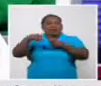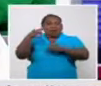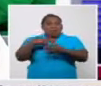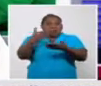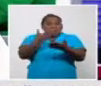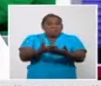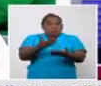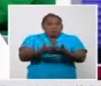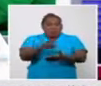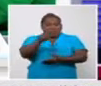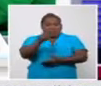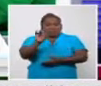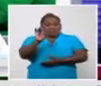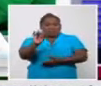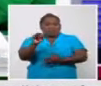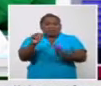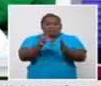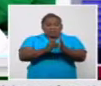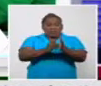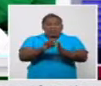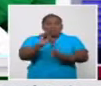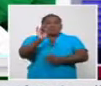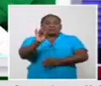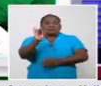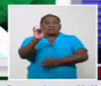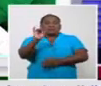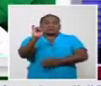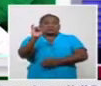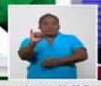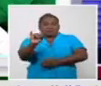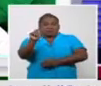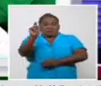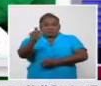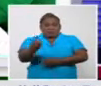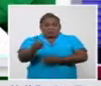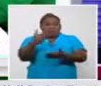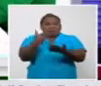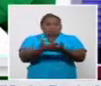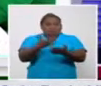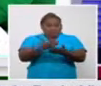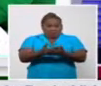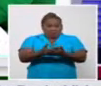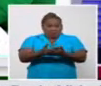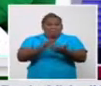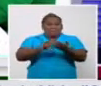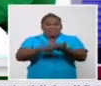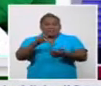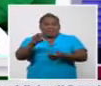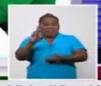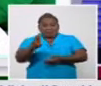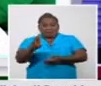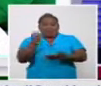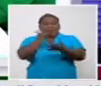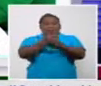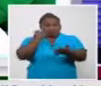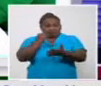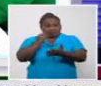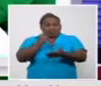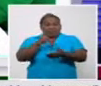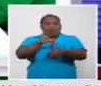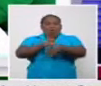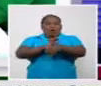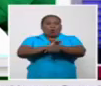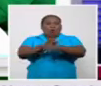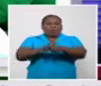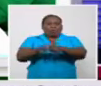.076 muestras para el diagnóstico de la COVID-19 en los diferentes